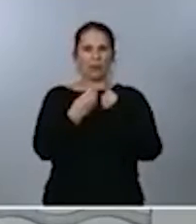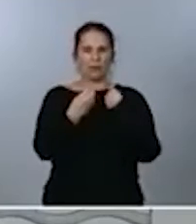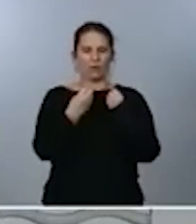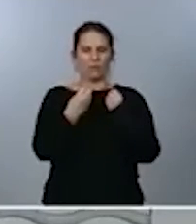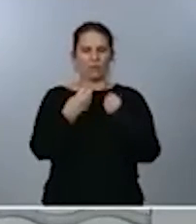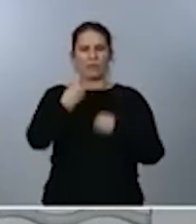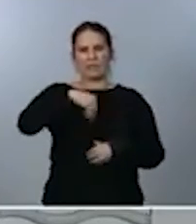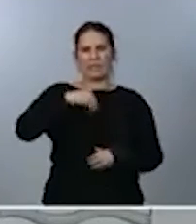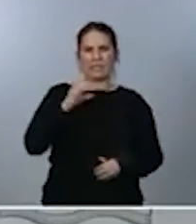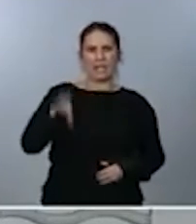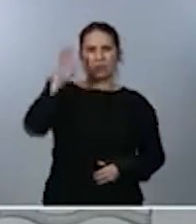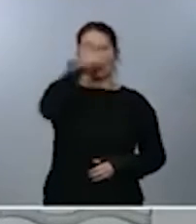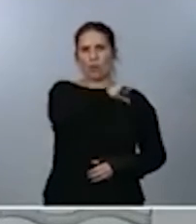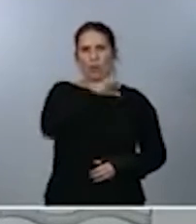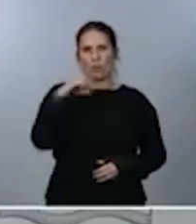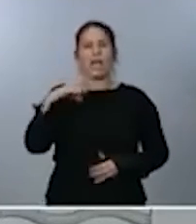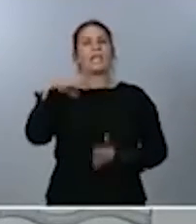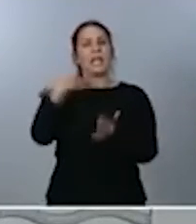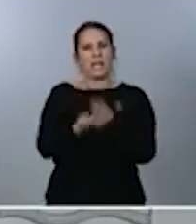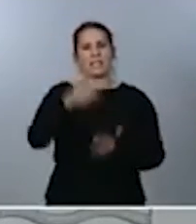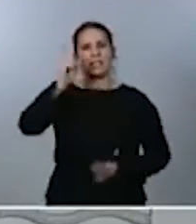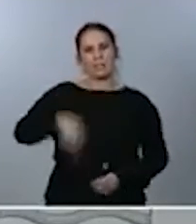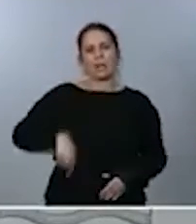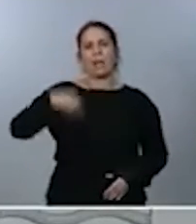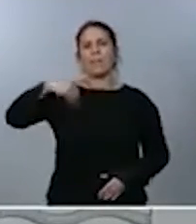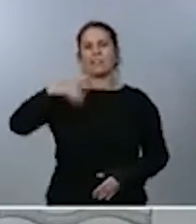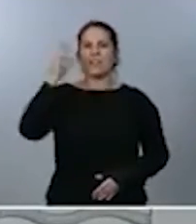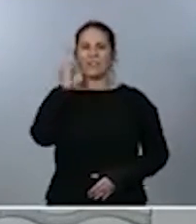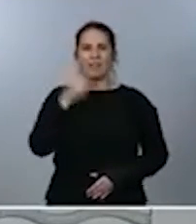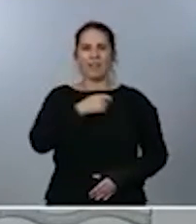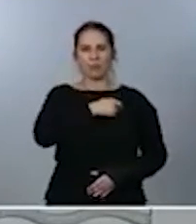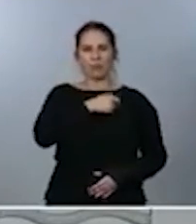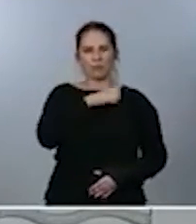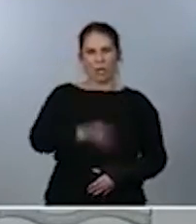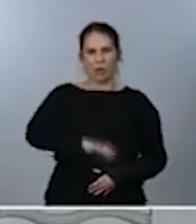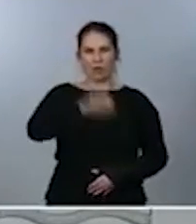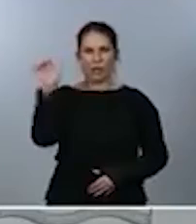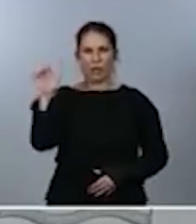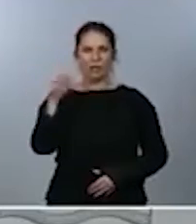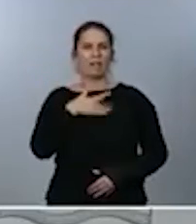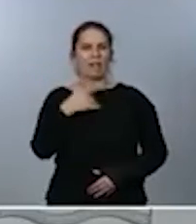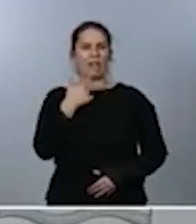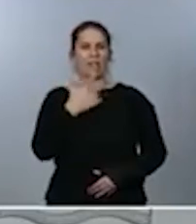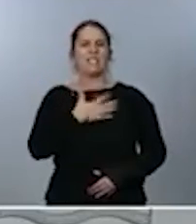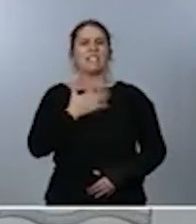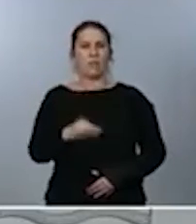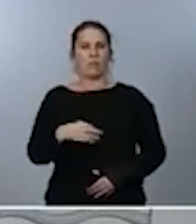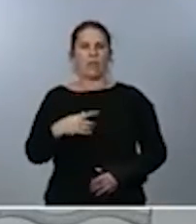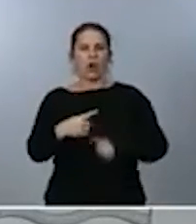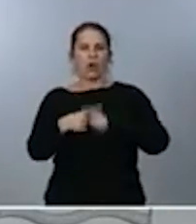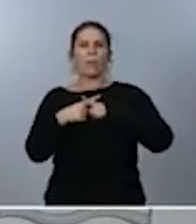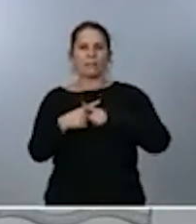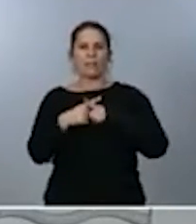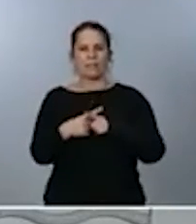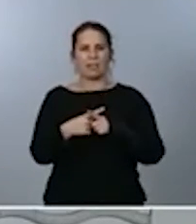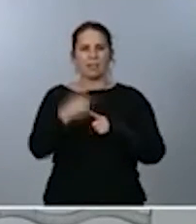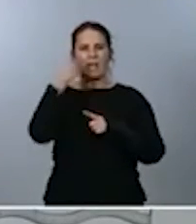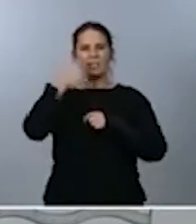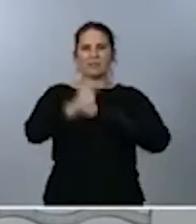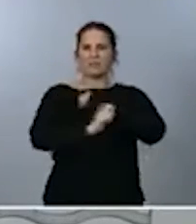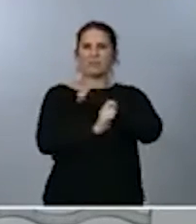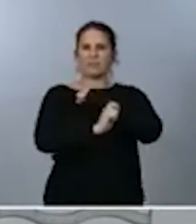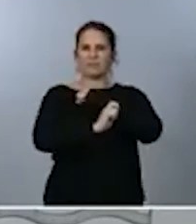propia presidenta de la Comisión Europea, de manera que se puedan compartir las líneas estratégicas del programa de